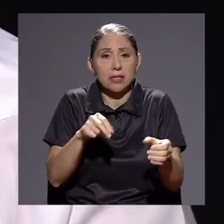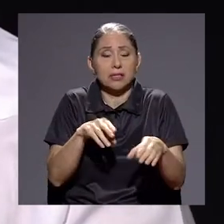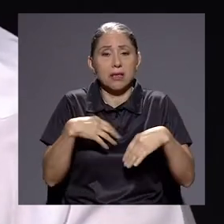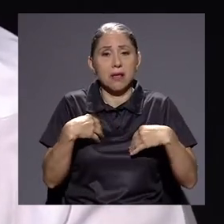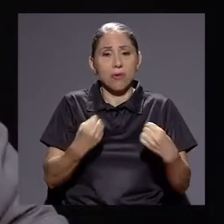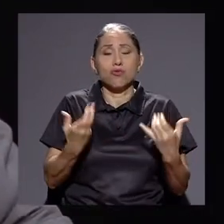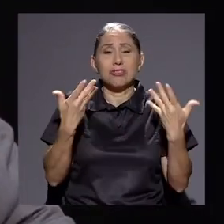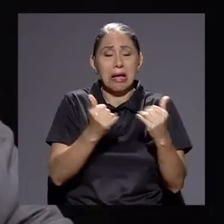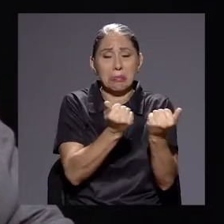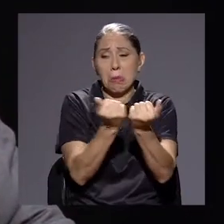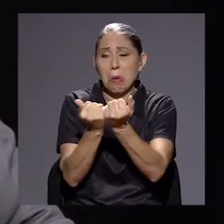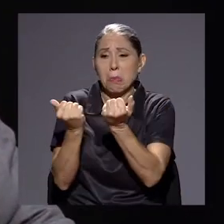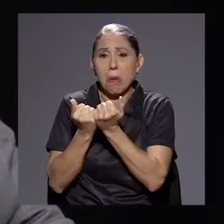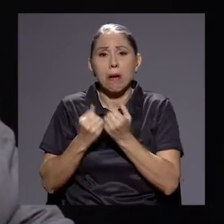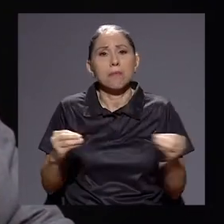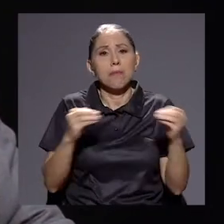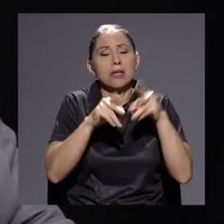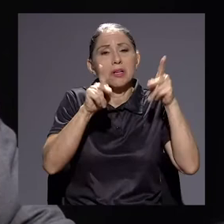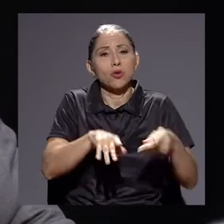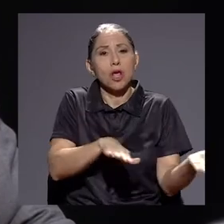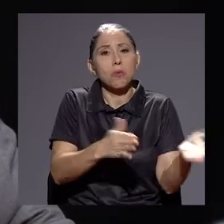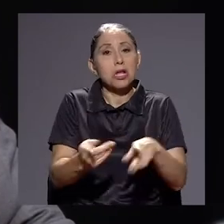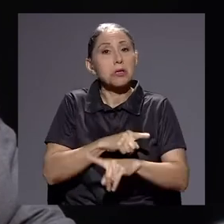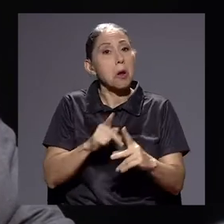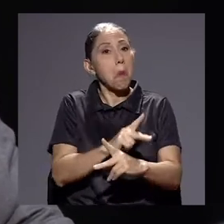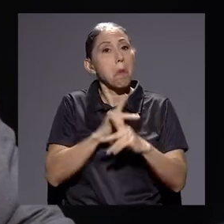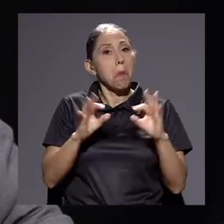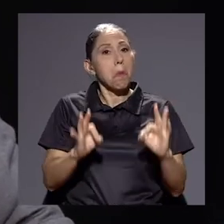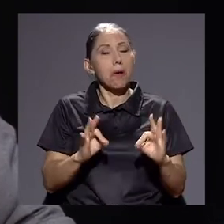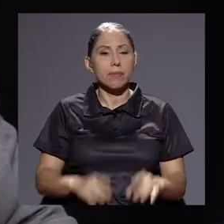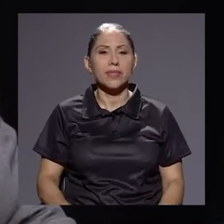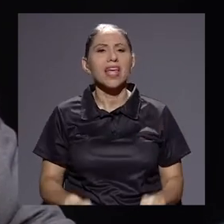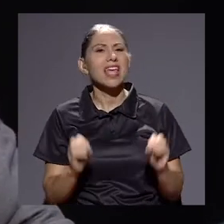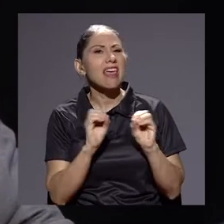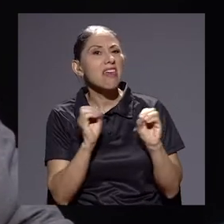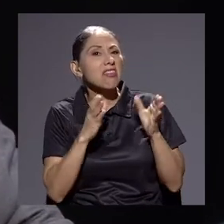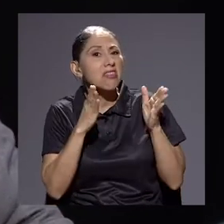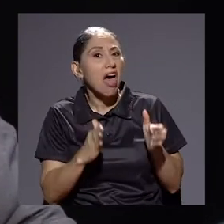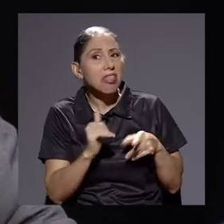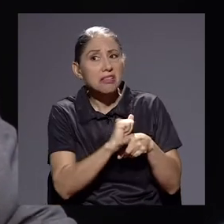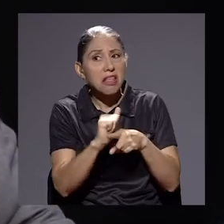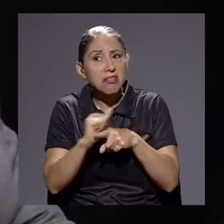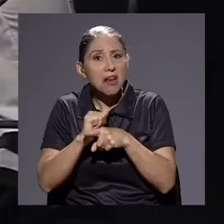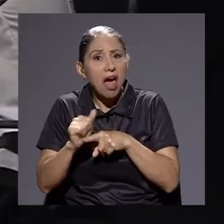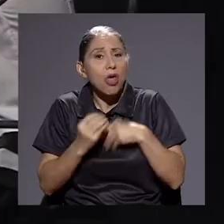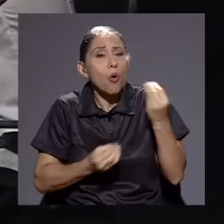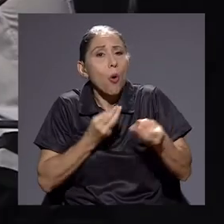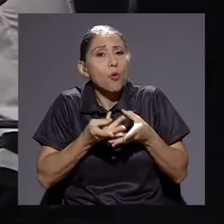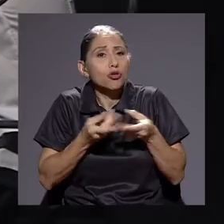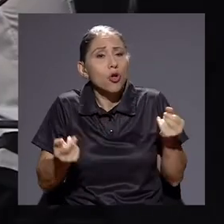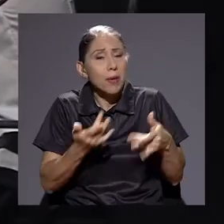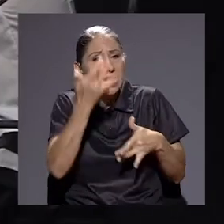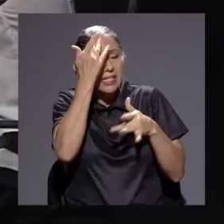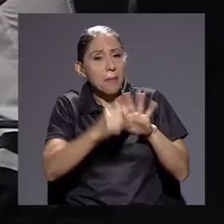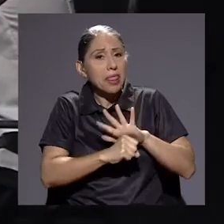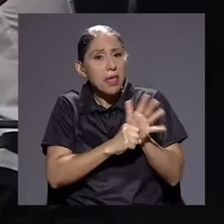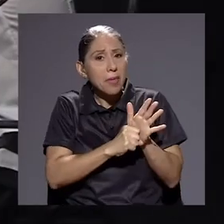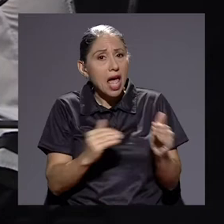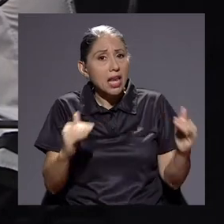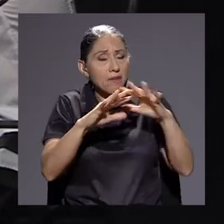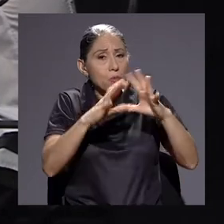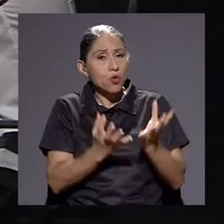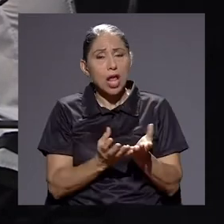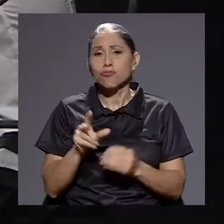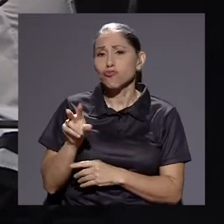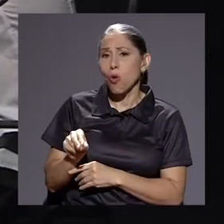muertos. ¿Y nadie está totalmente entrenado de cómo resolver esta pandemia a nivel mundial? No, porque han habido como cinco o seis